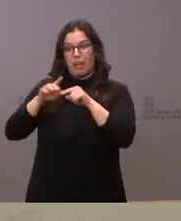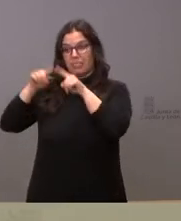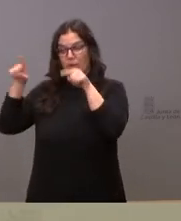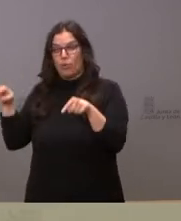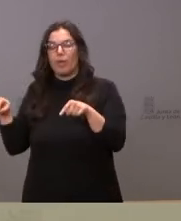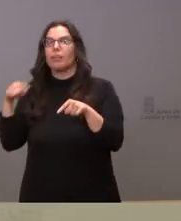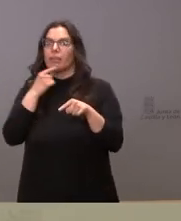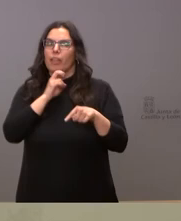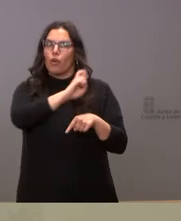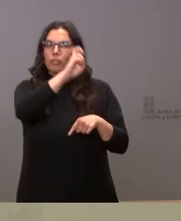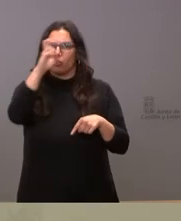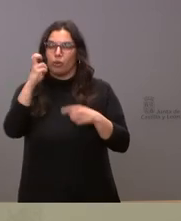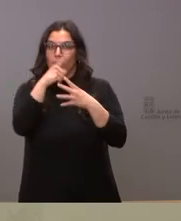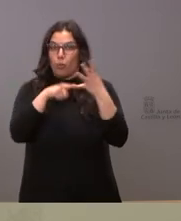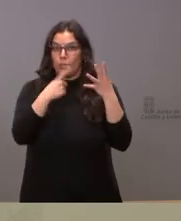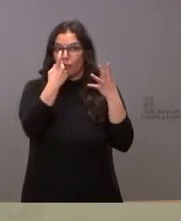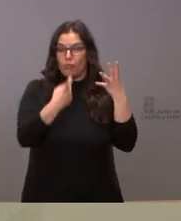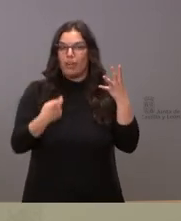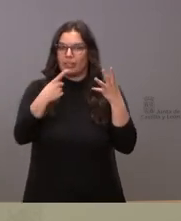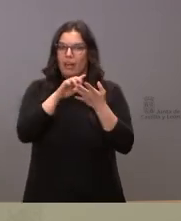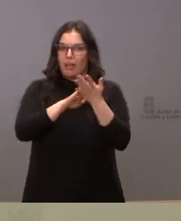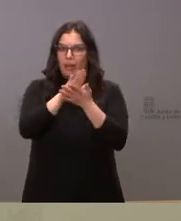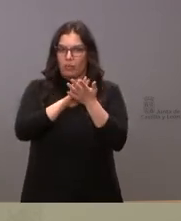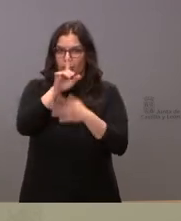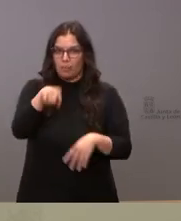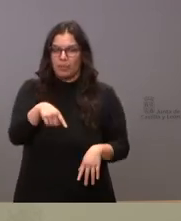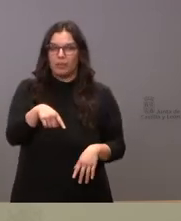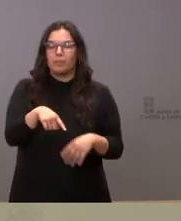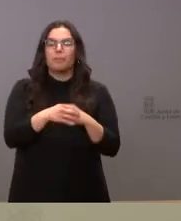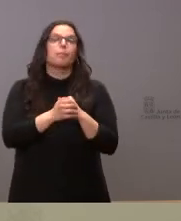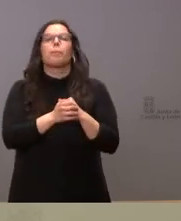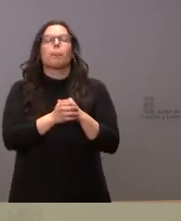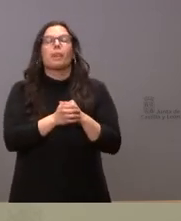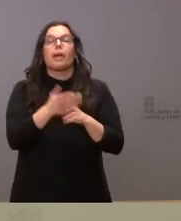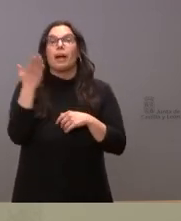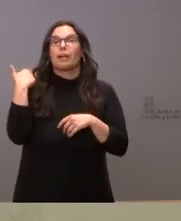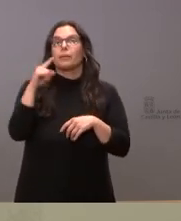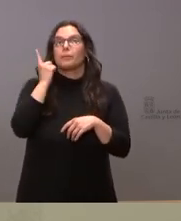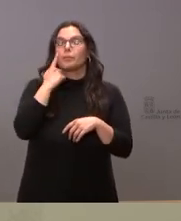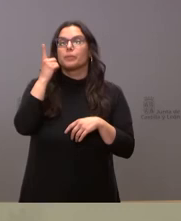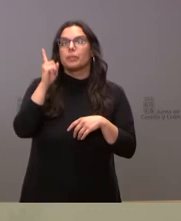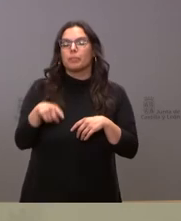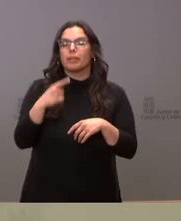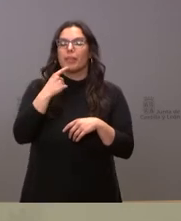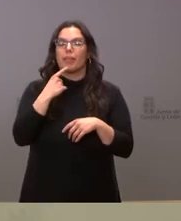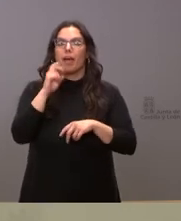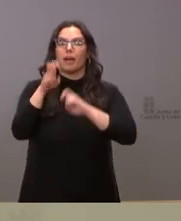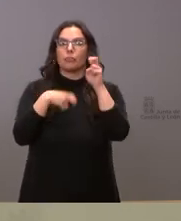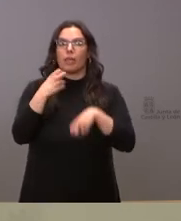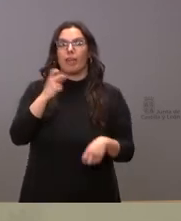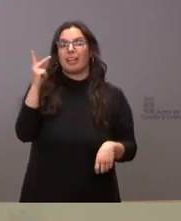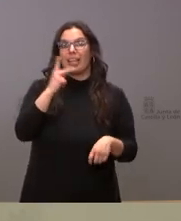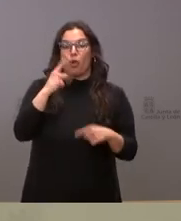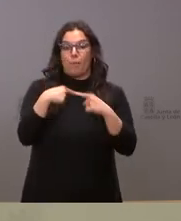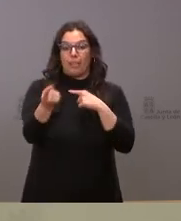concreta en esas cuatro provincias o en esas zonas de salud y luego preguntarle ayer se conocía que la Junta iba a actualizar el kilometraje de los empleados